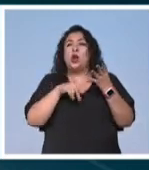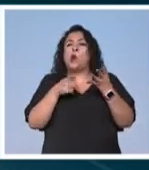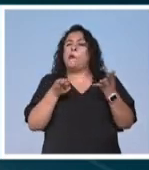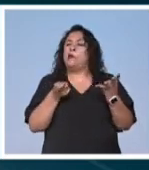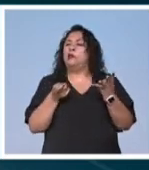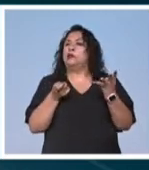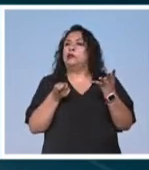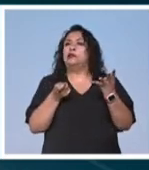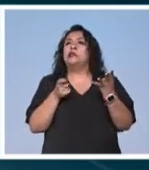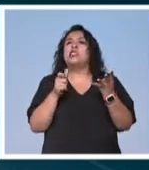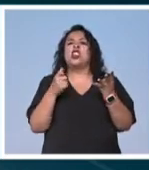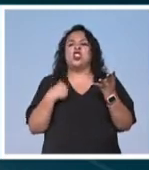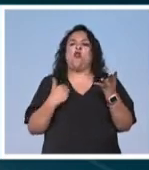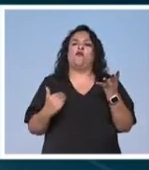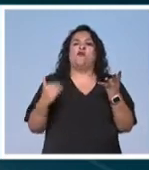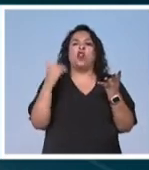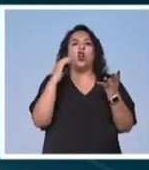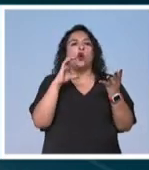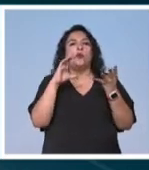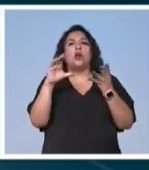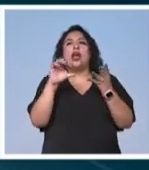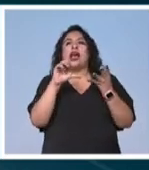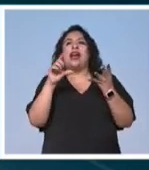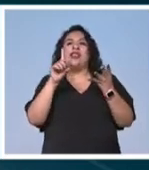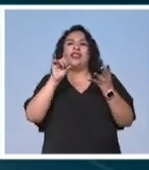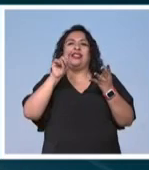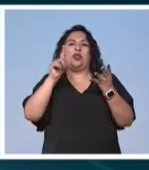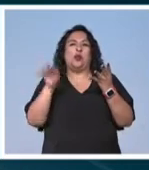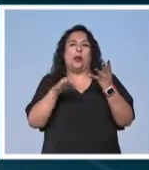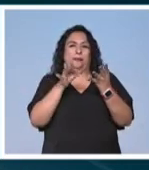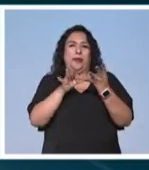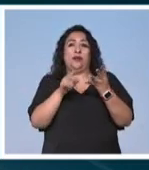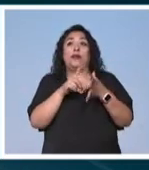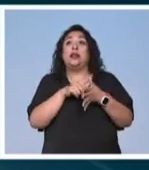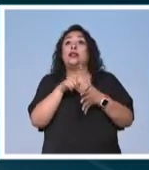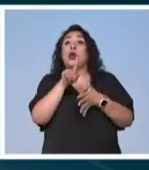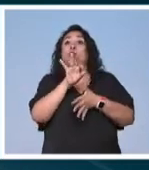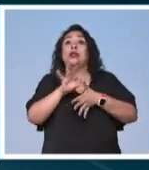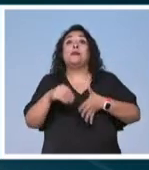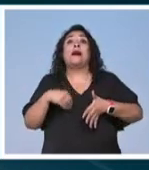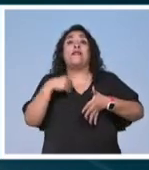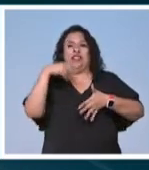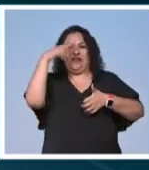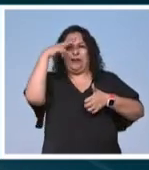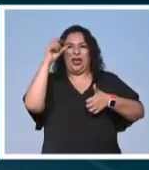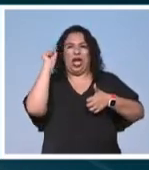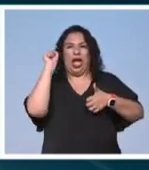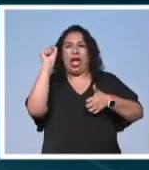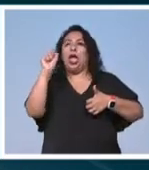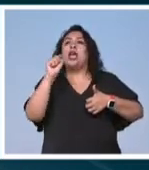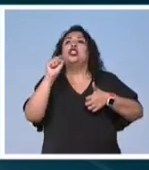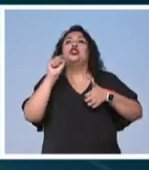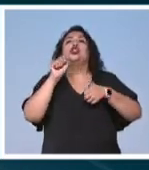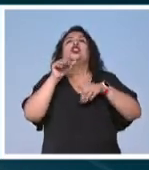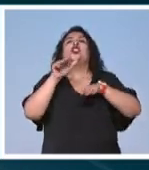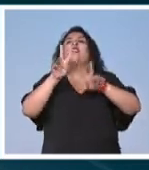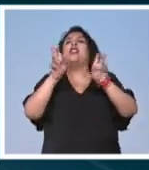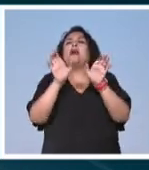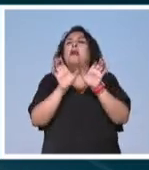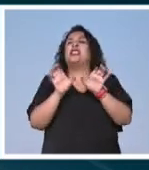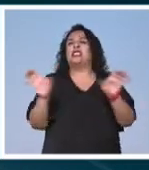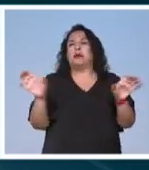manipulación de los poderosos medios de comunicación en la dictadura perfecta y en Que Viva México es una película acerca de la polarización